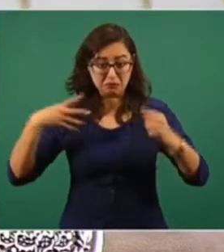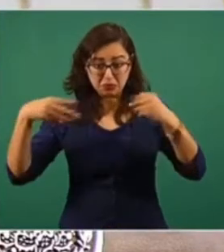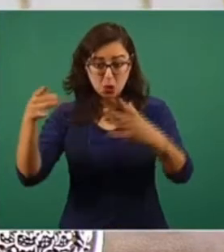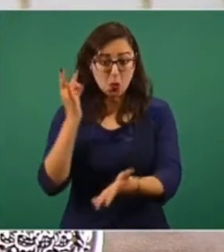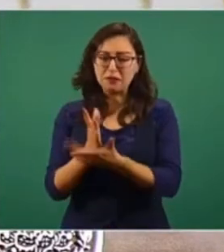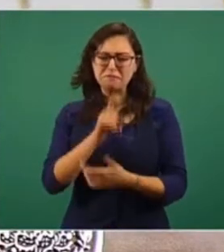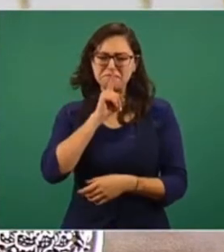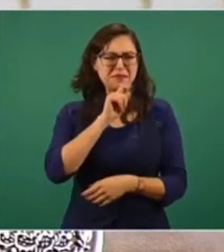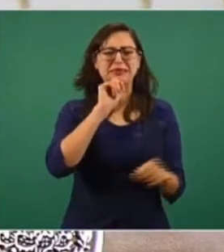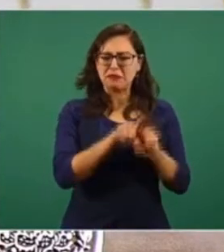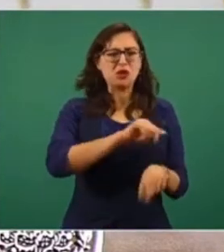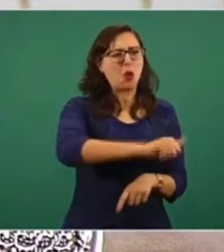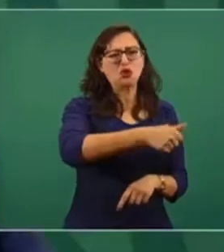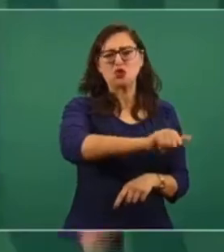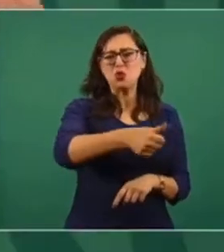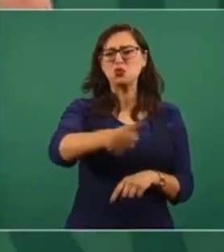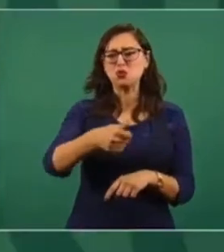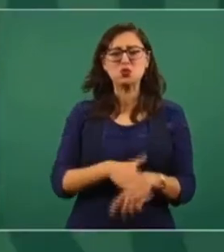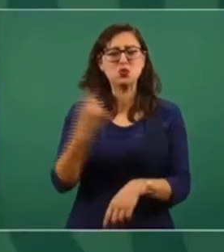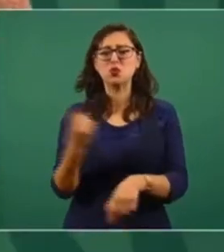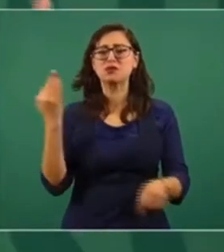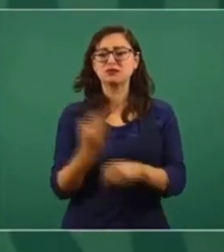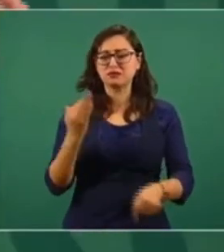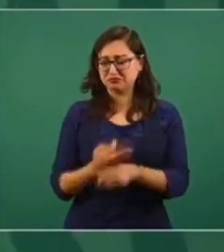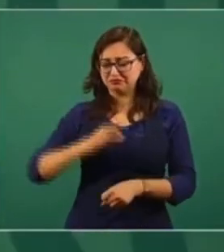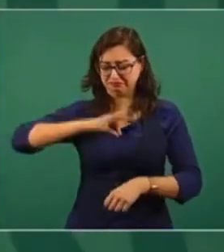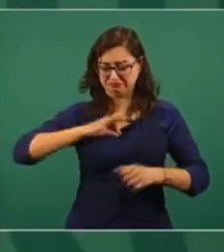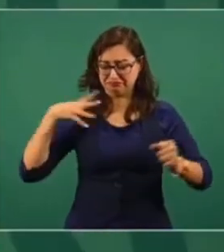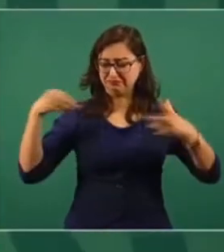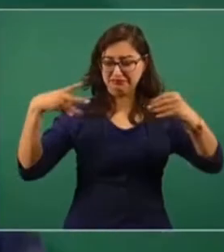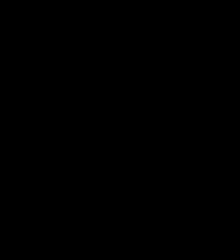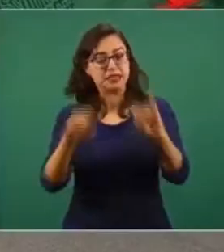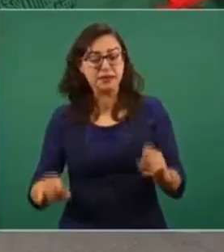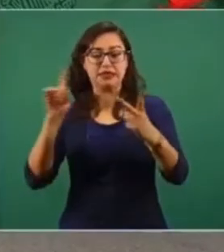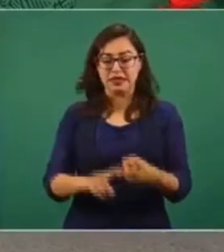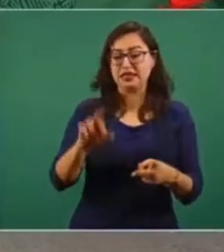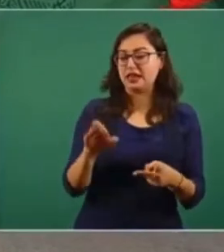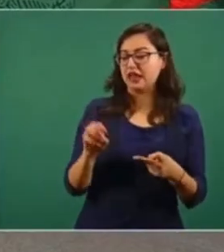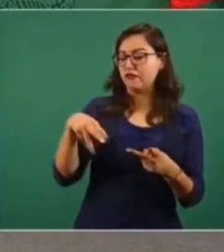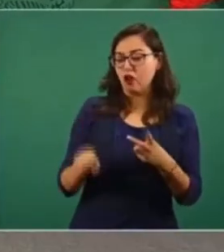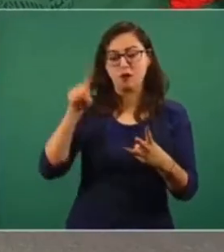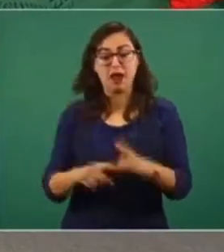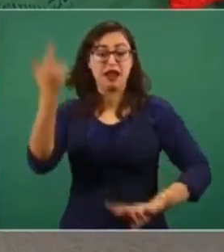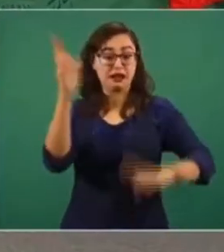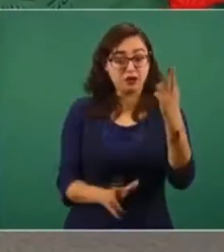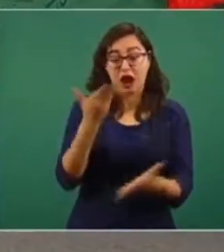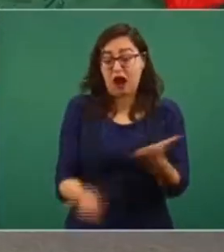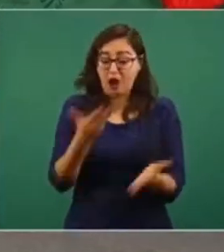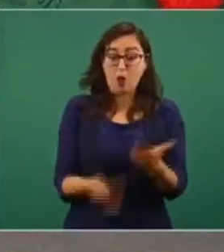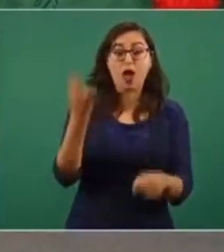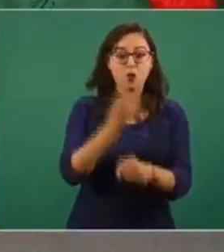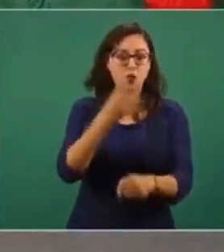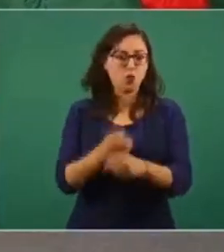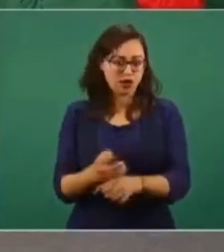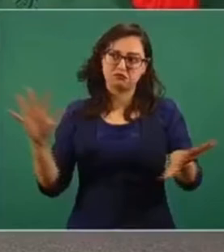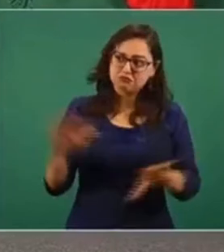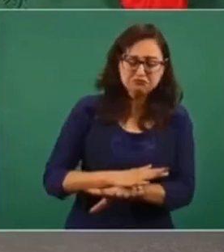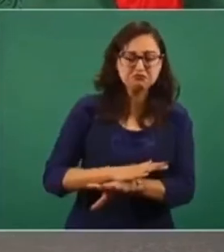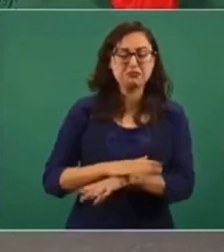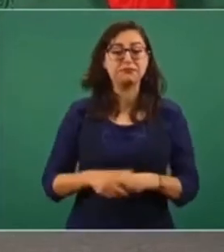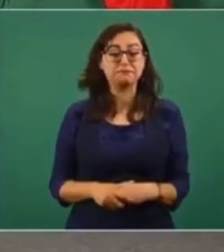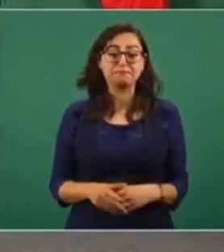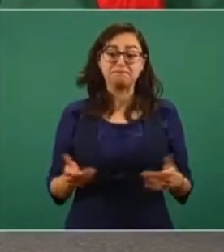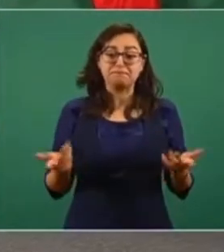agarró esta pandemia en el proceso de transformación del país. Y ahora estamos llevando a cabo la cuarta transformación de la vida pública de México.